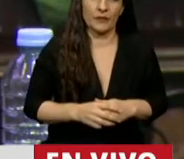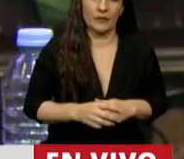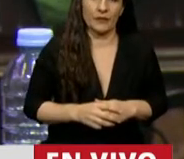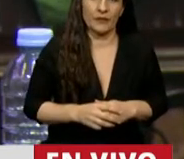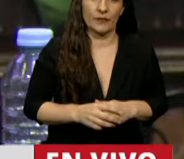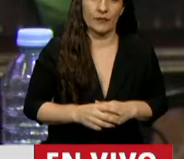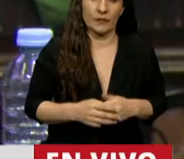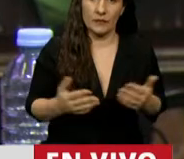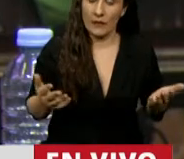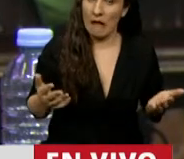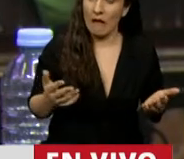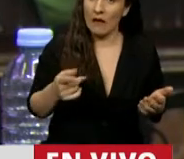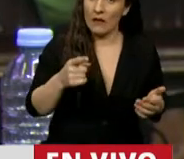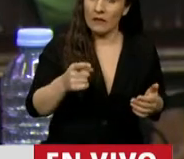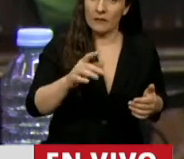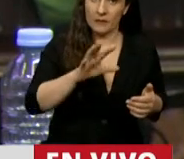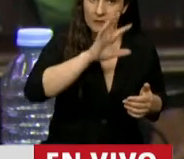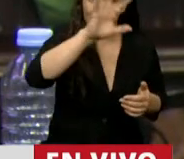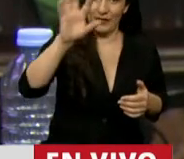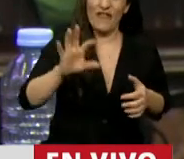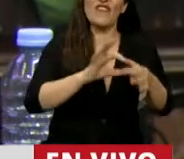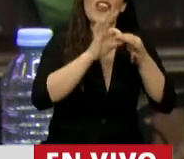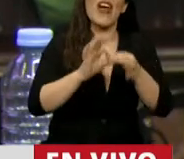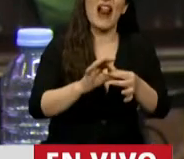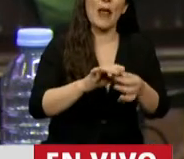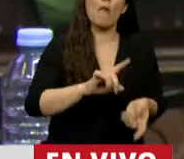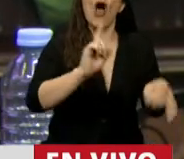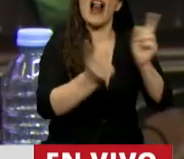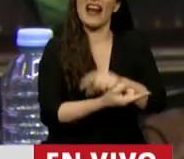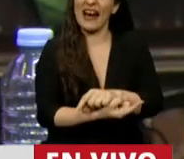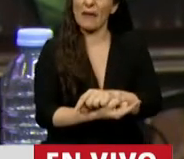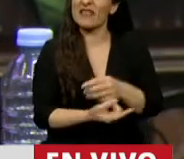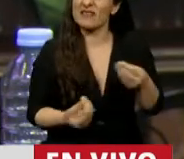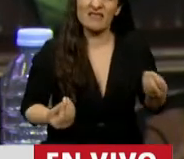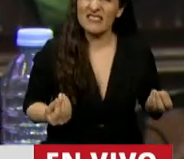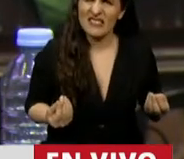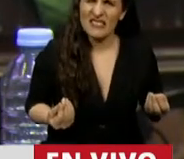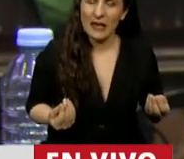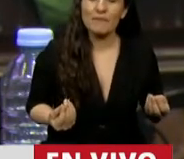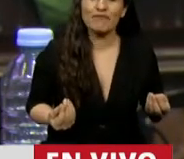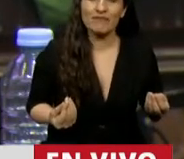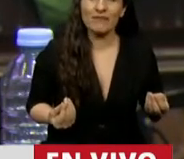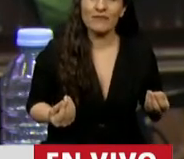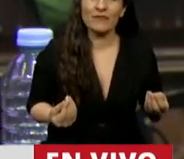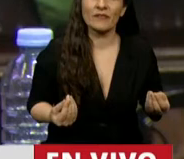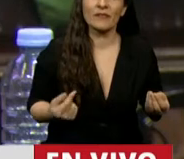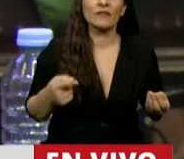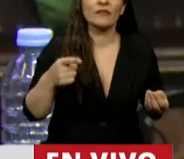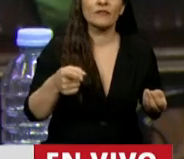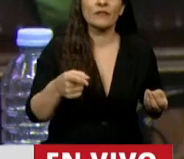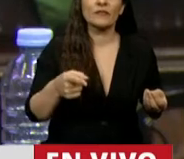Y créanme que es el federalismo al revés, porque cuando ocurrió este... Yo le voy a poner el término...